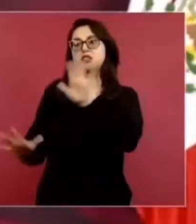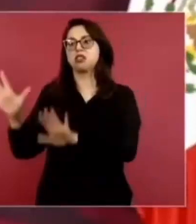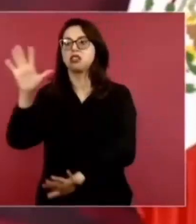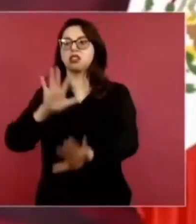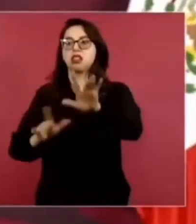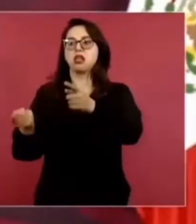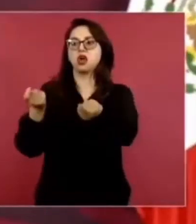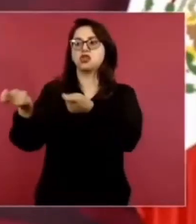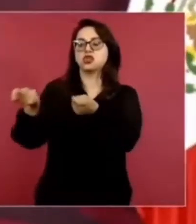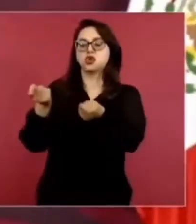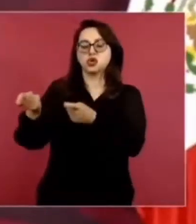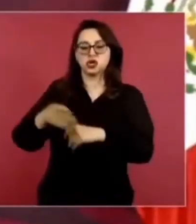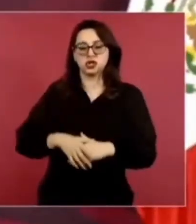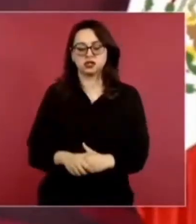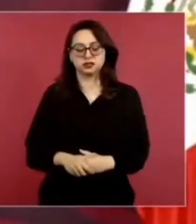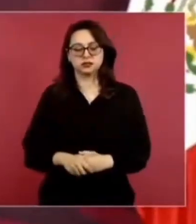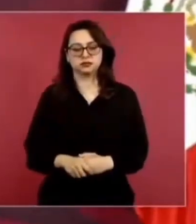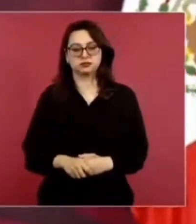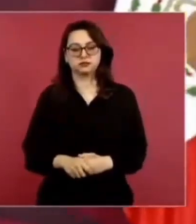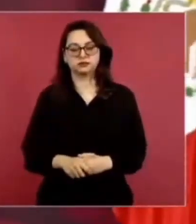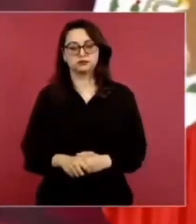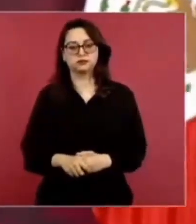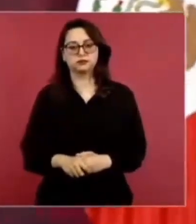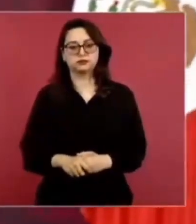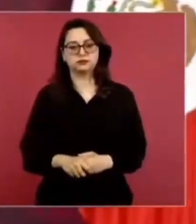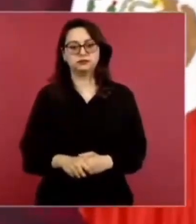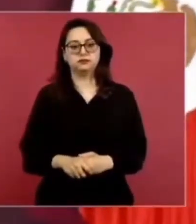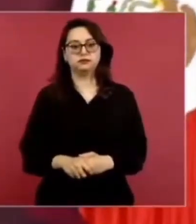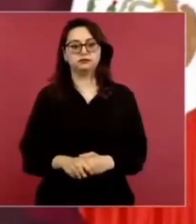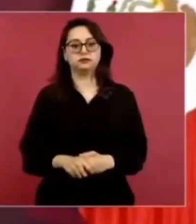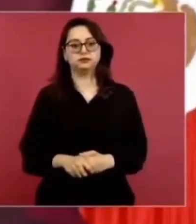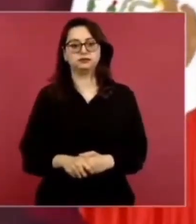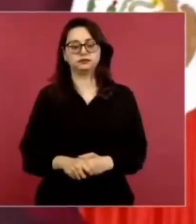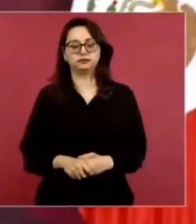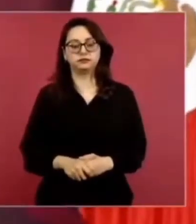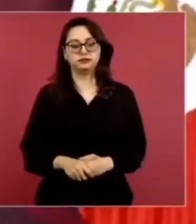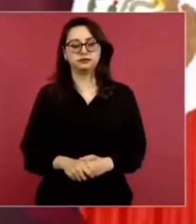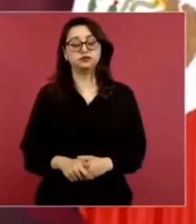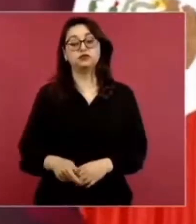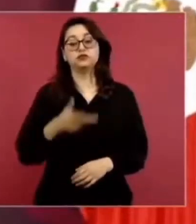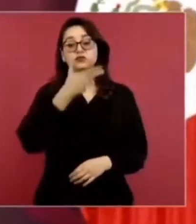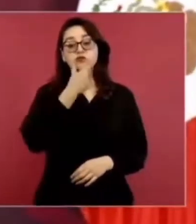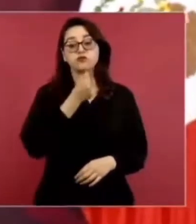Lo que dice desde Sheridan,